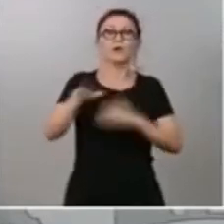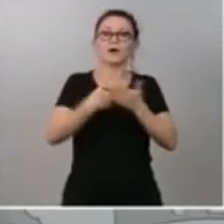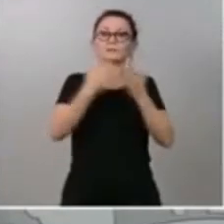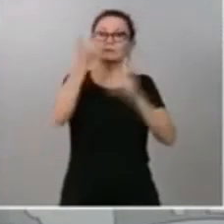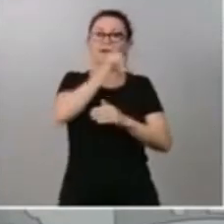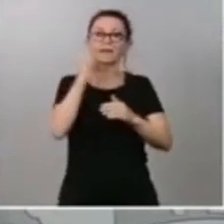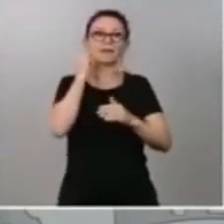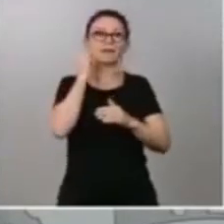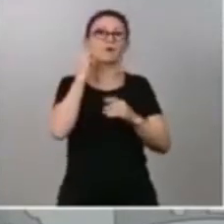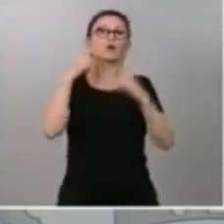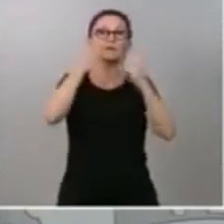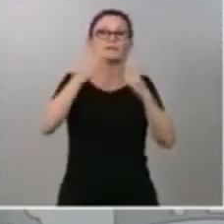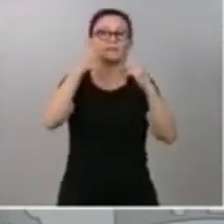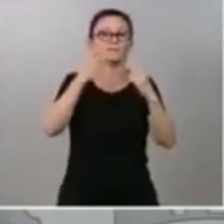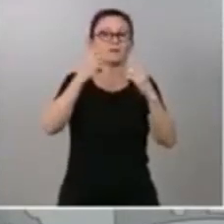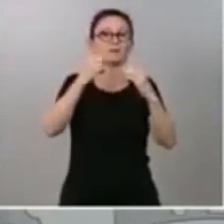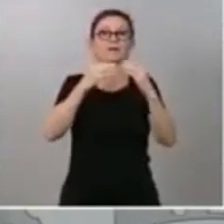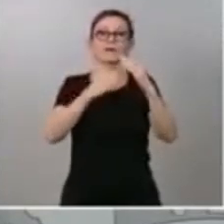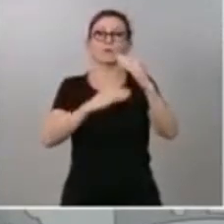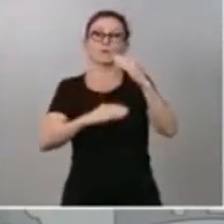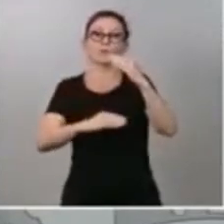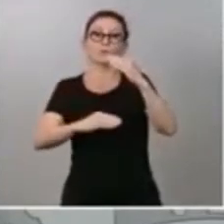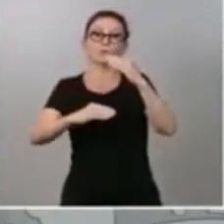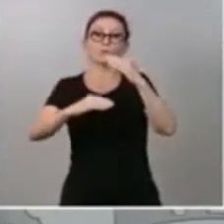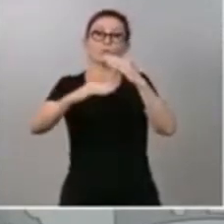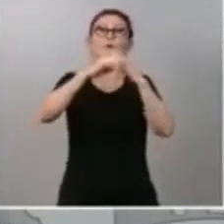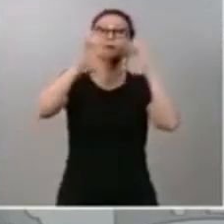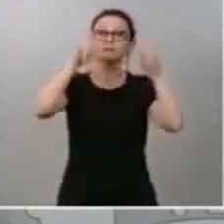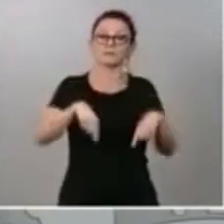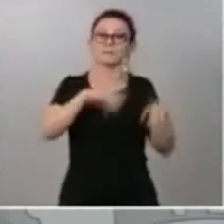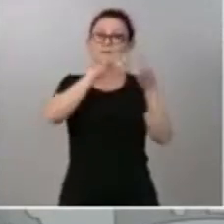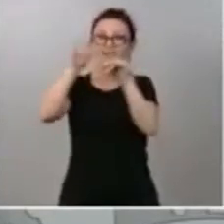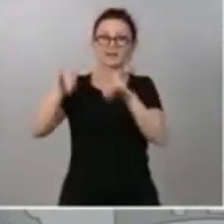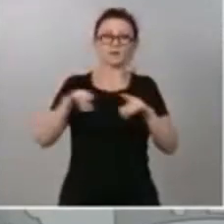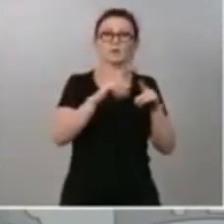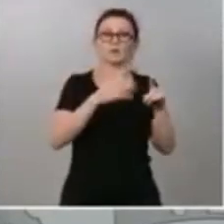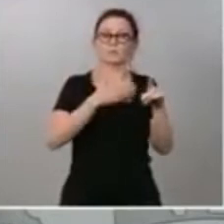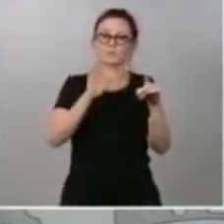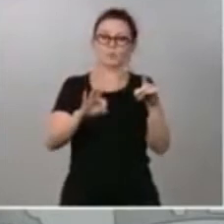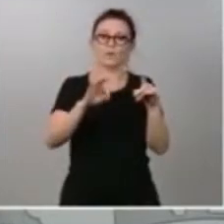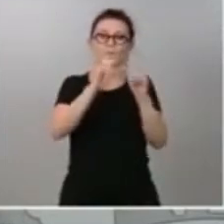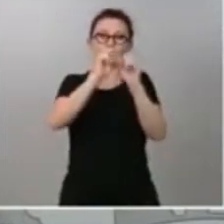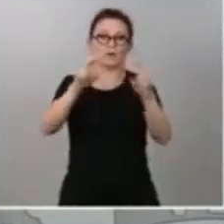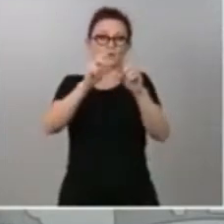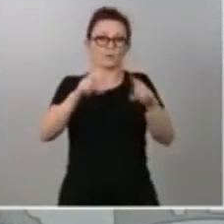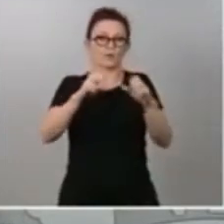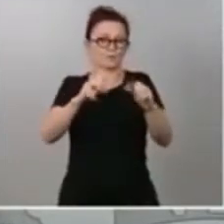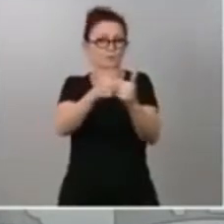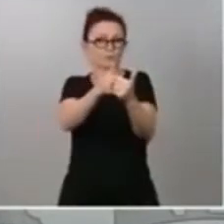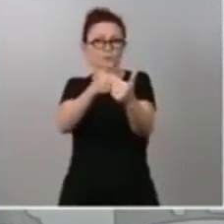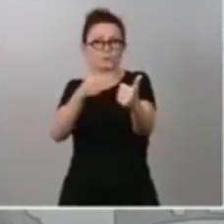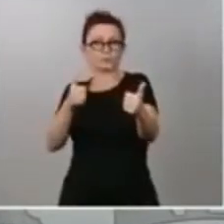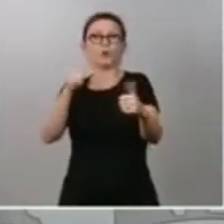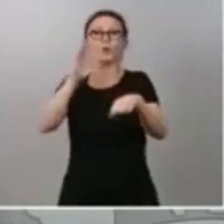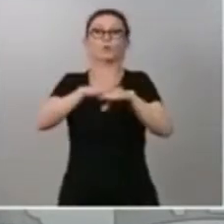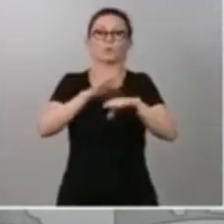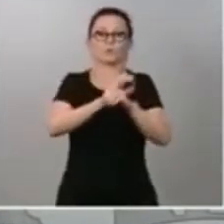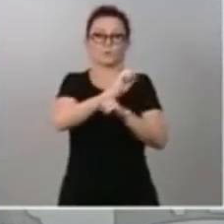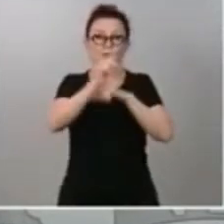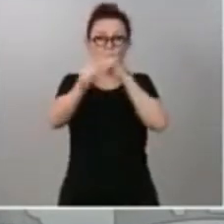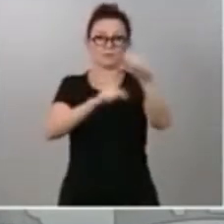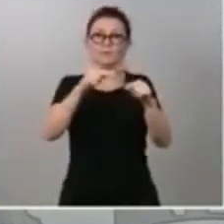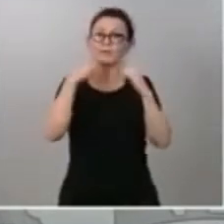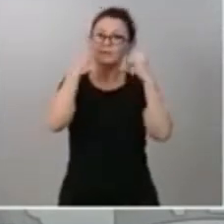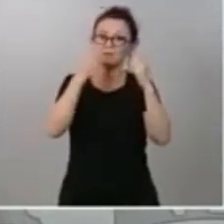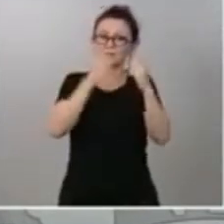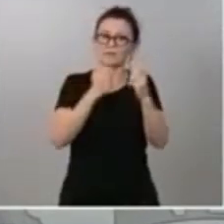hacerlo con las brechas territoriales que corren el riesgo de agrandarse como consecuencia de la pandemia. Porque las diferencias entre la